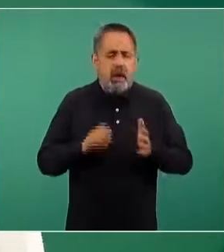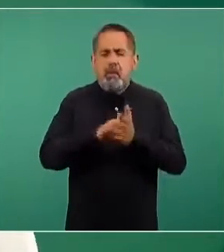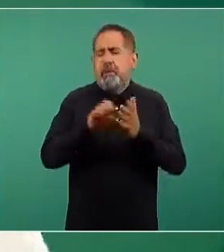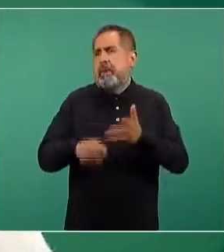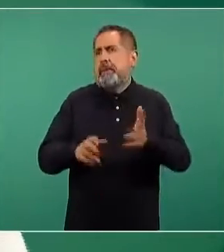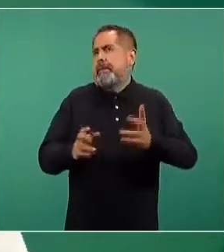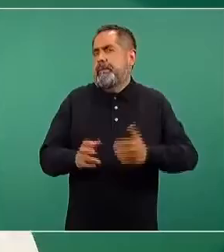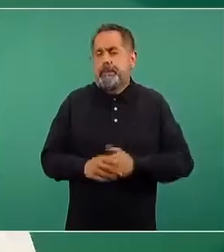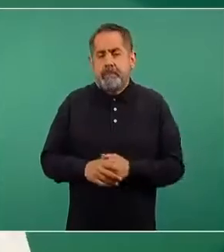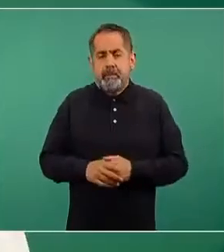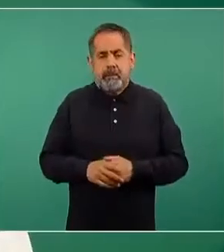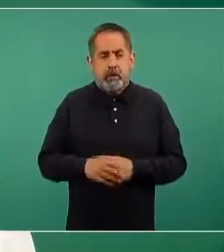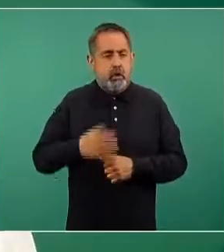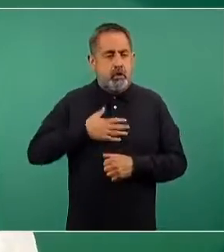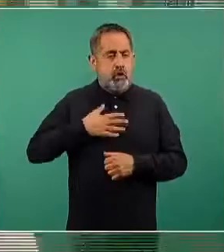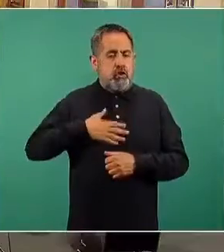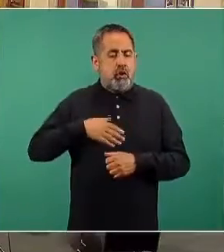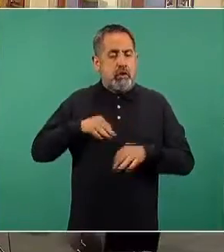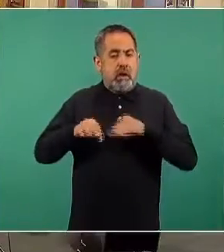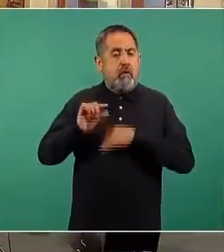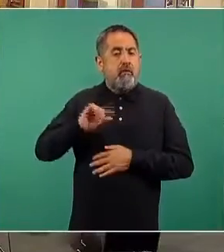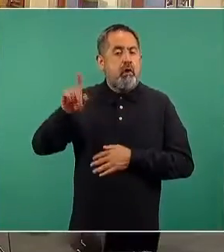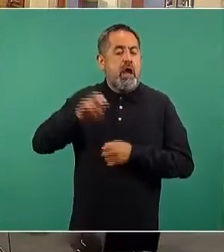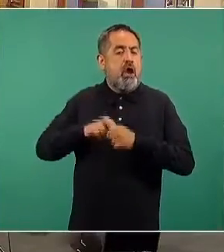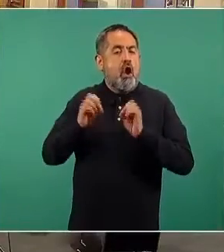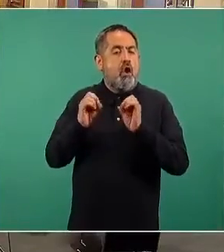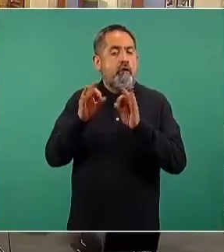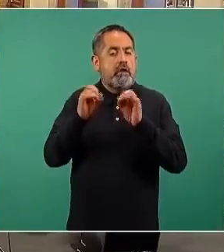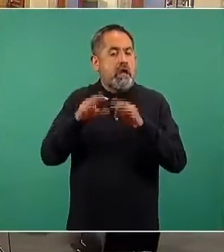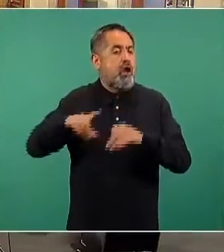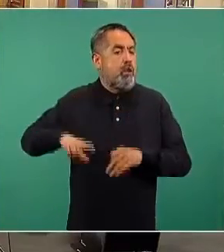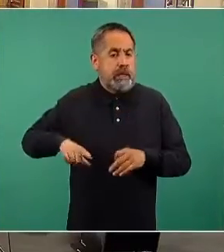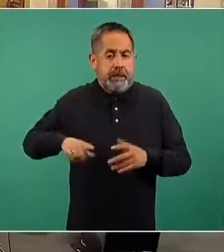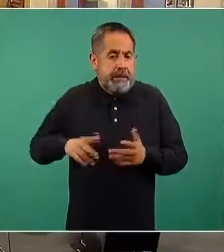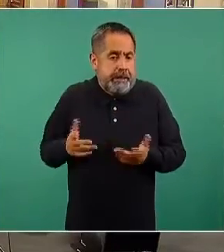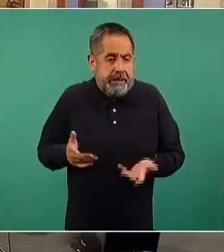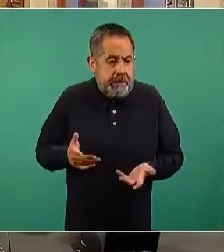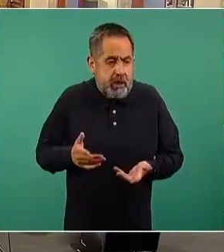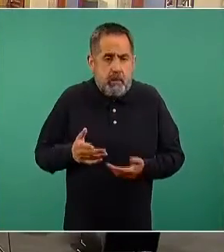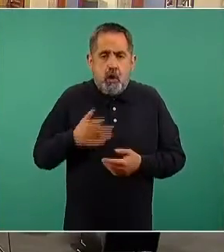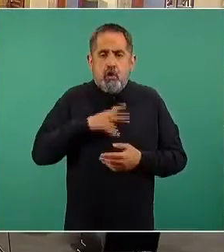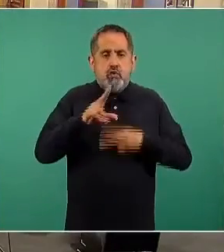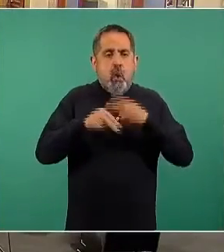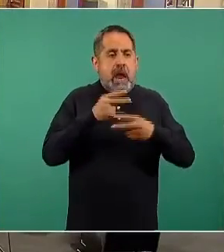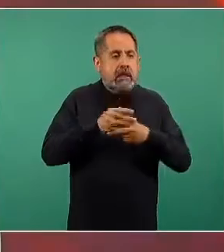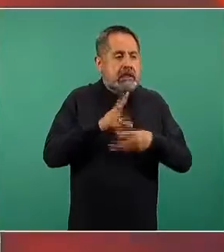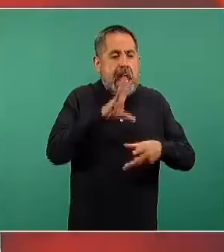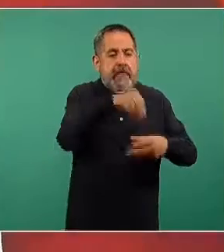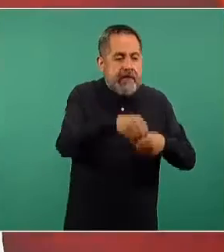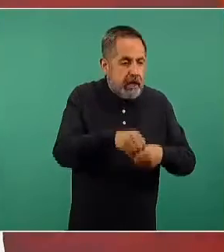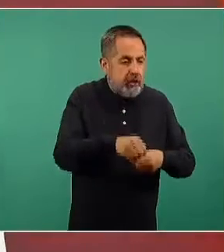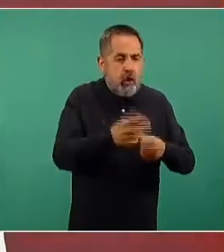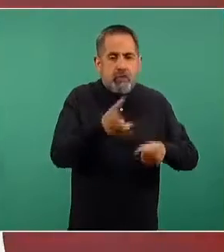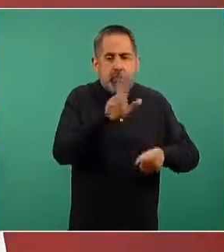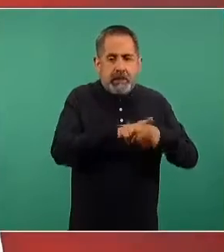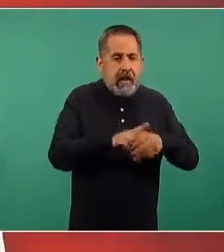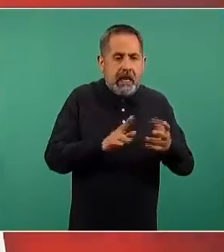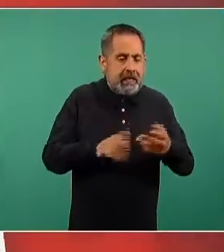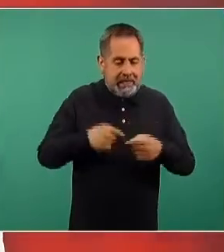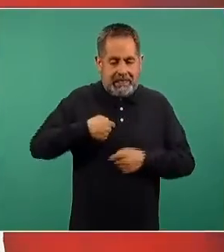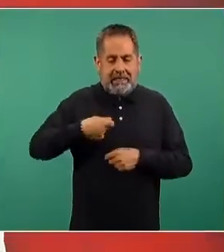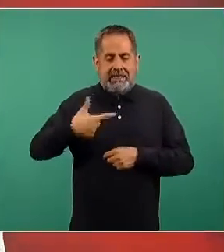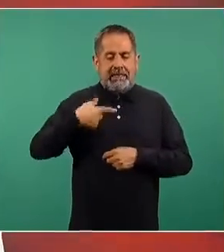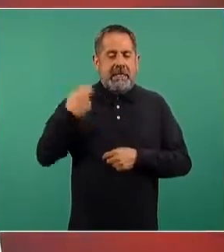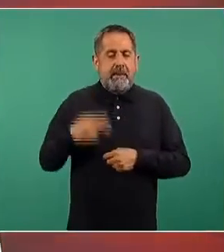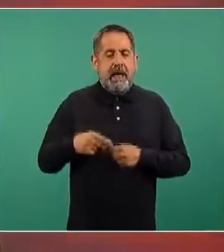ejemplo, quienes somos funcionarios en oficinas gubernamentales, pero ya no estamos en el mundo clínico, nosotros somos tercera